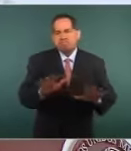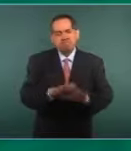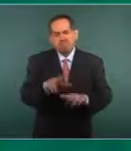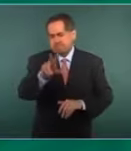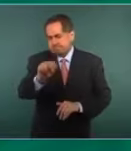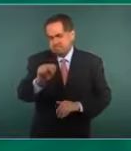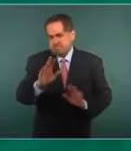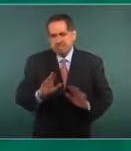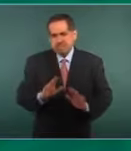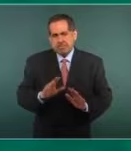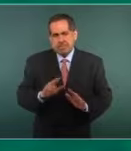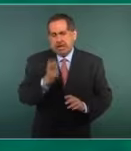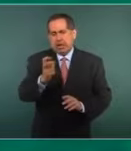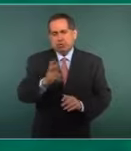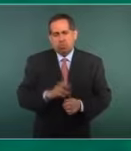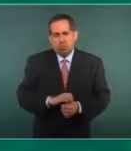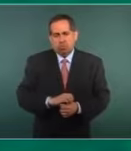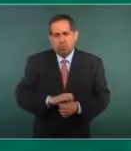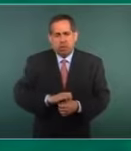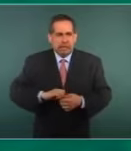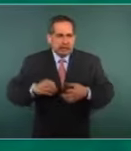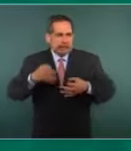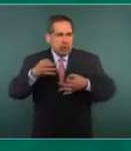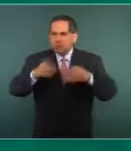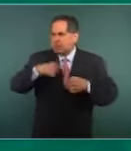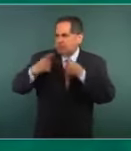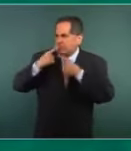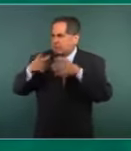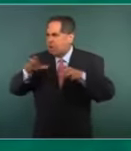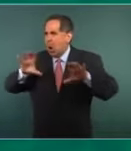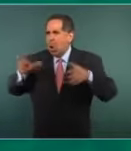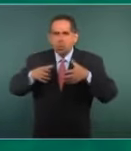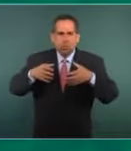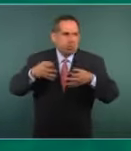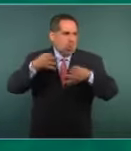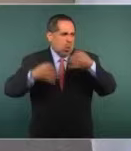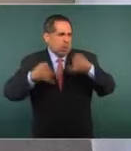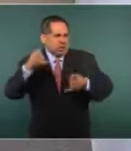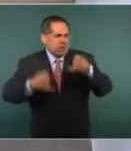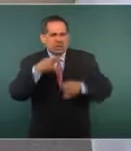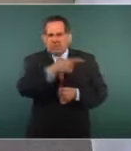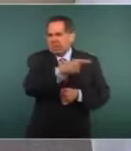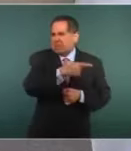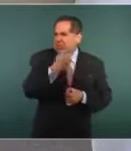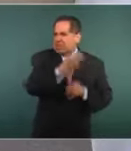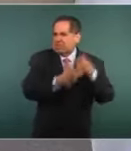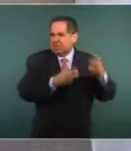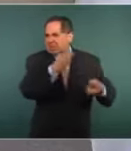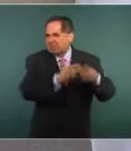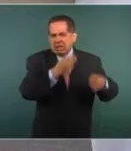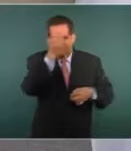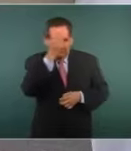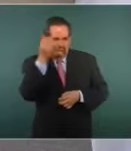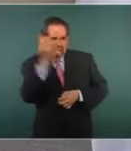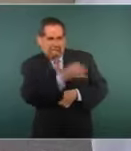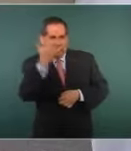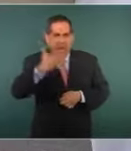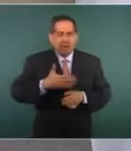hacer juicios sumarios, no